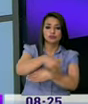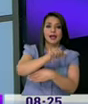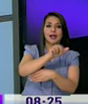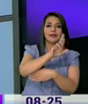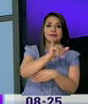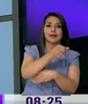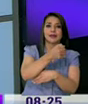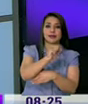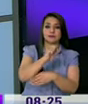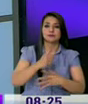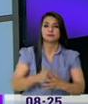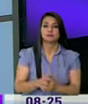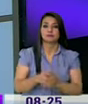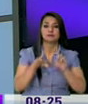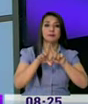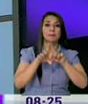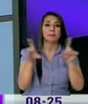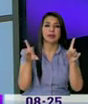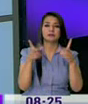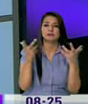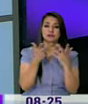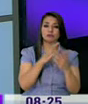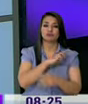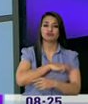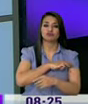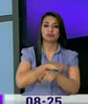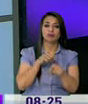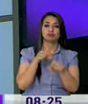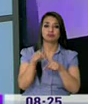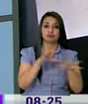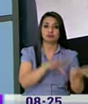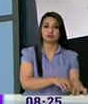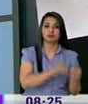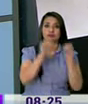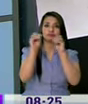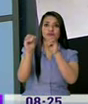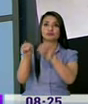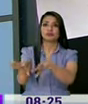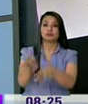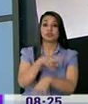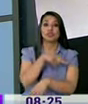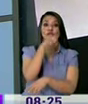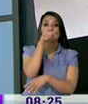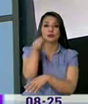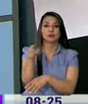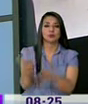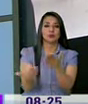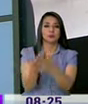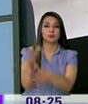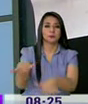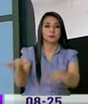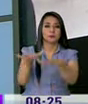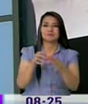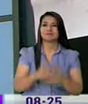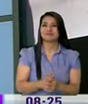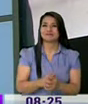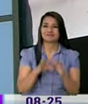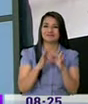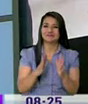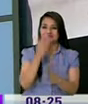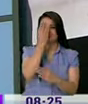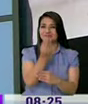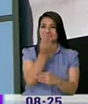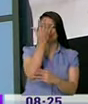Metro Britiana de Pasajeros para informar sobre el cambio de la estación del Trole Norte a sus nuevas instalaciones. Sofía, buen día.